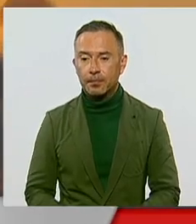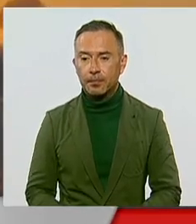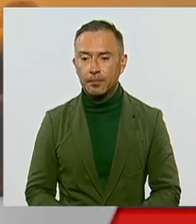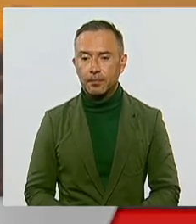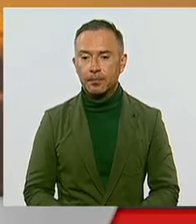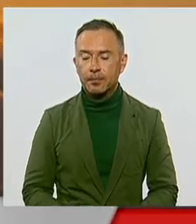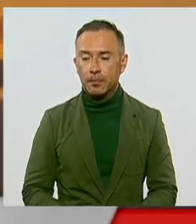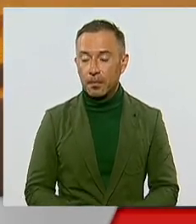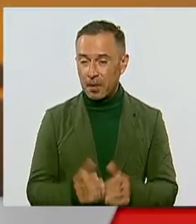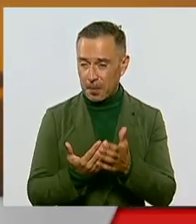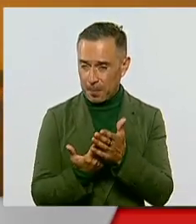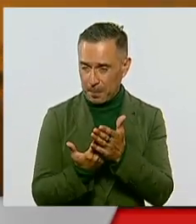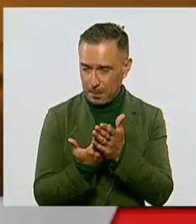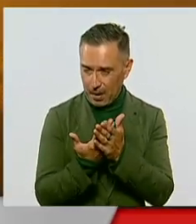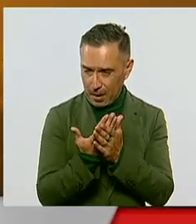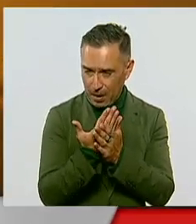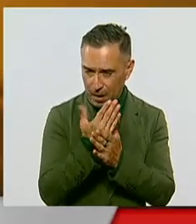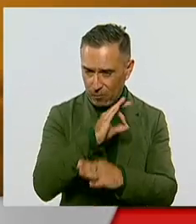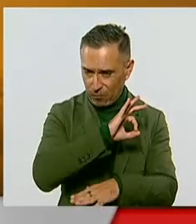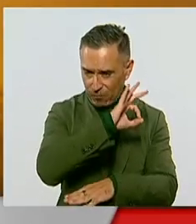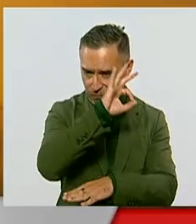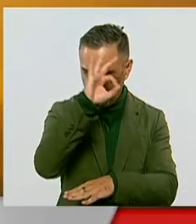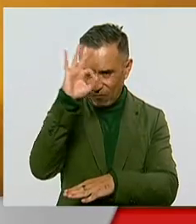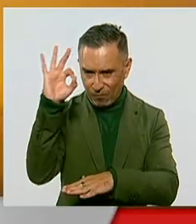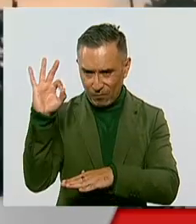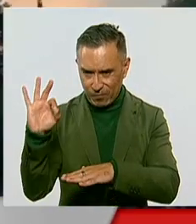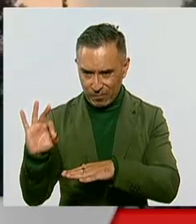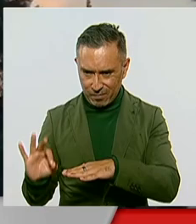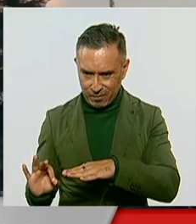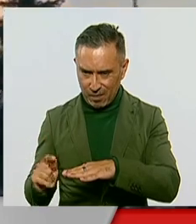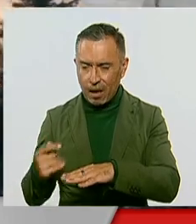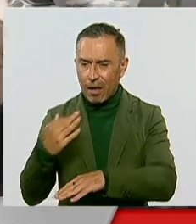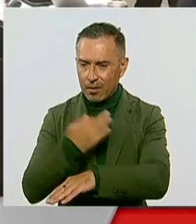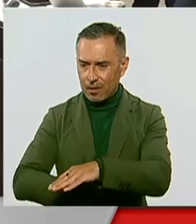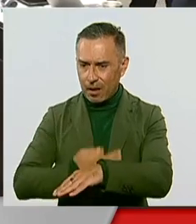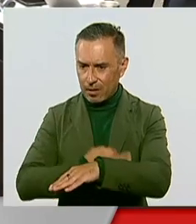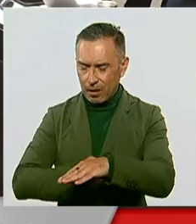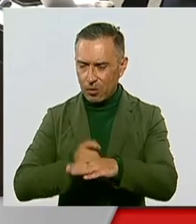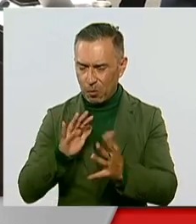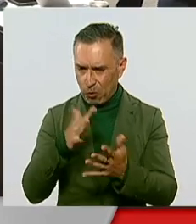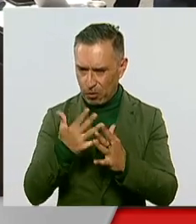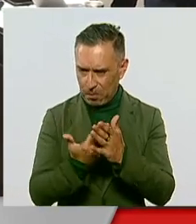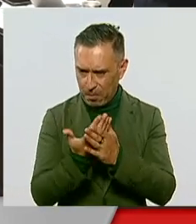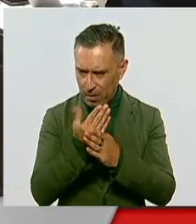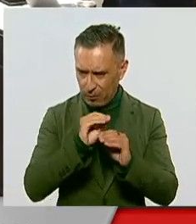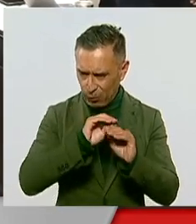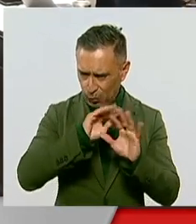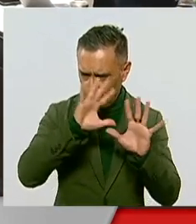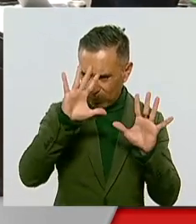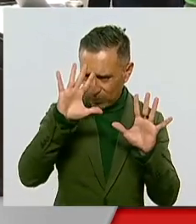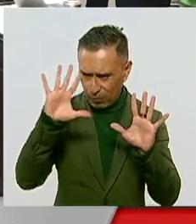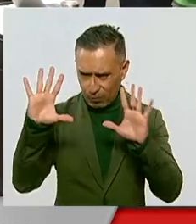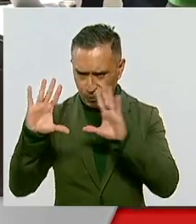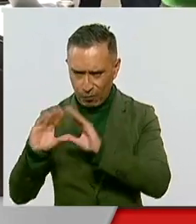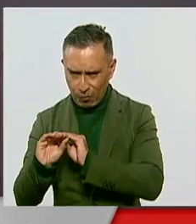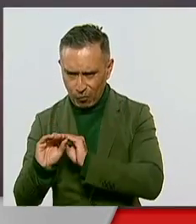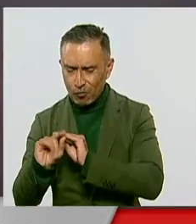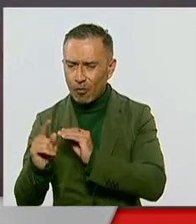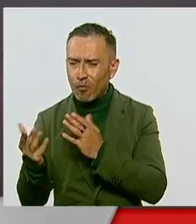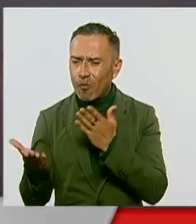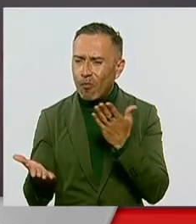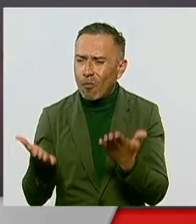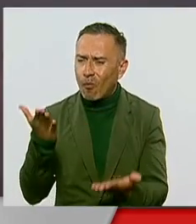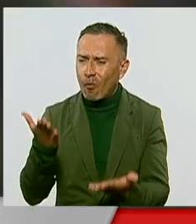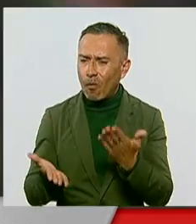Alba y ocaso. Mañanas y tardes, con más o menos luz, la disyuntiva que se ha puesto a debate